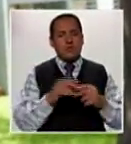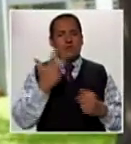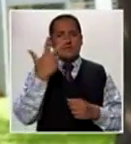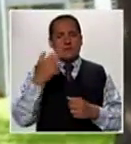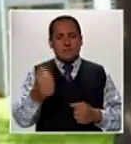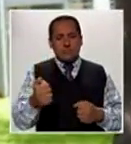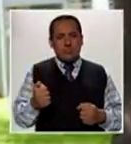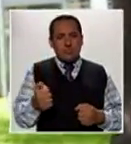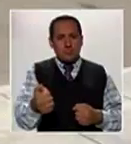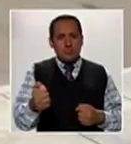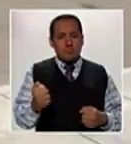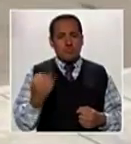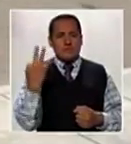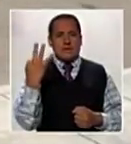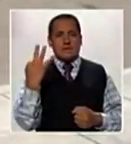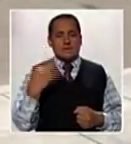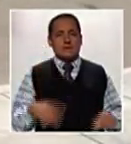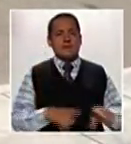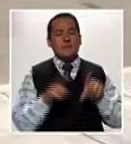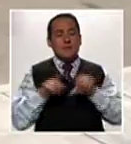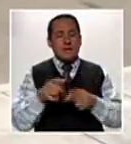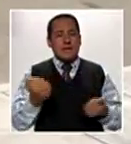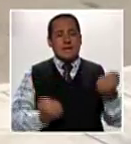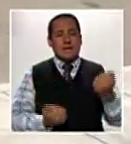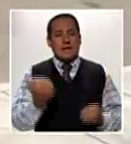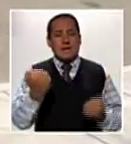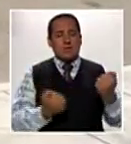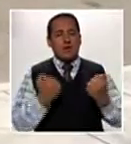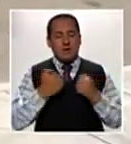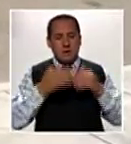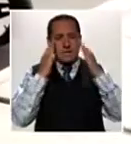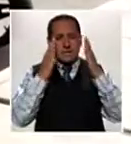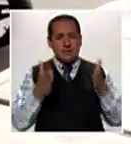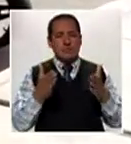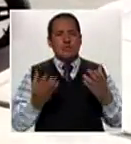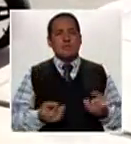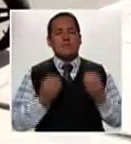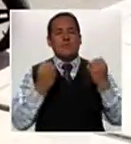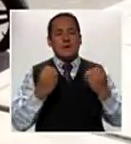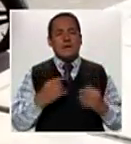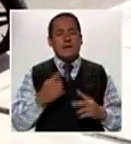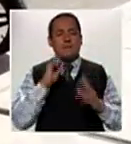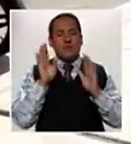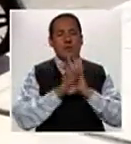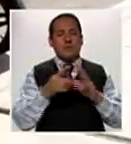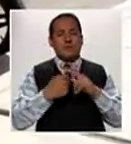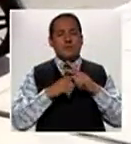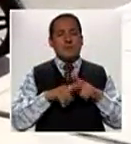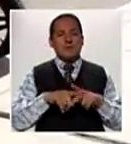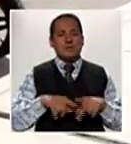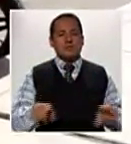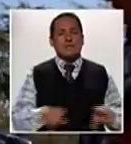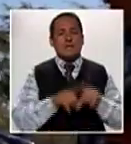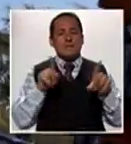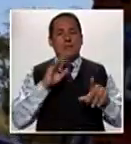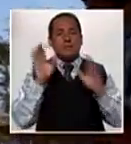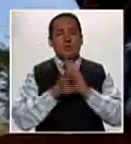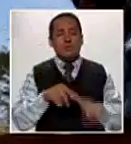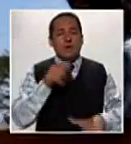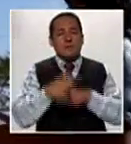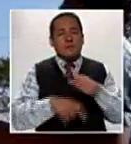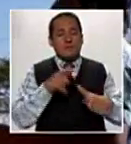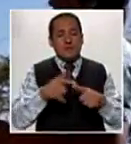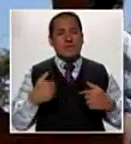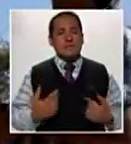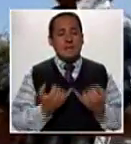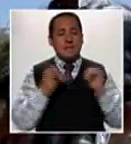tres velocidades, cuatro tiempos. Bueno, el vehículo está orientado principalmente para que las